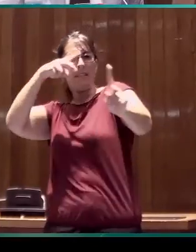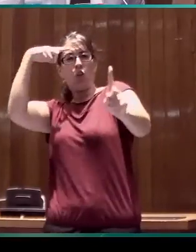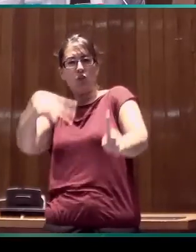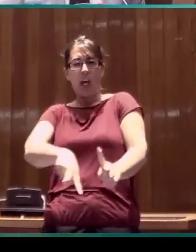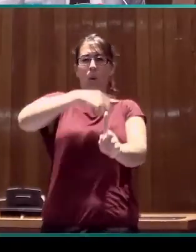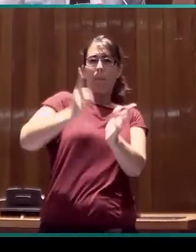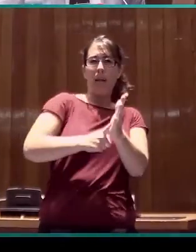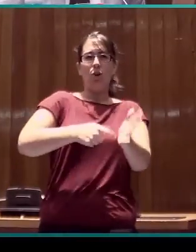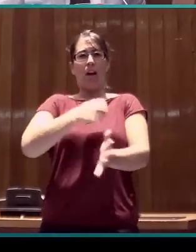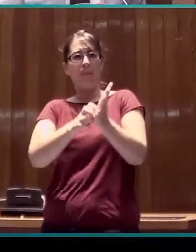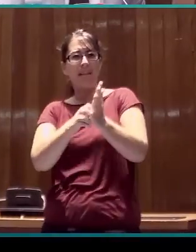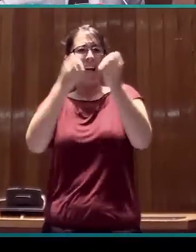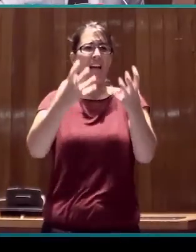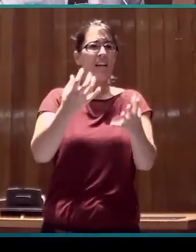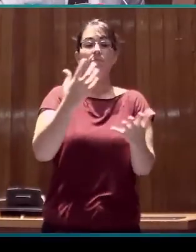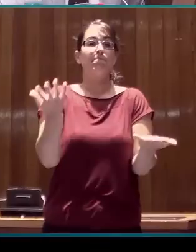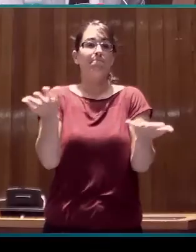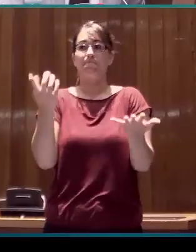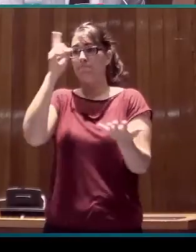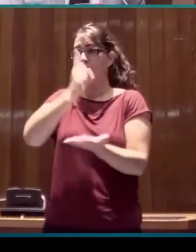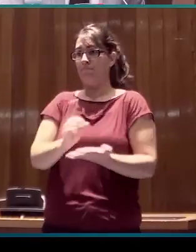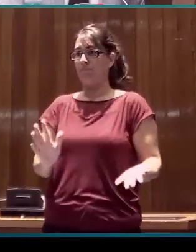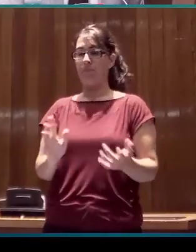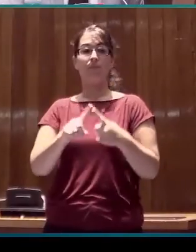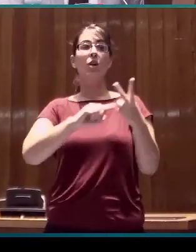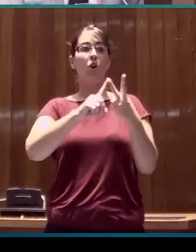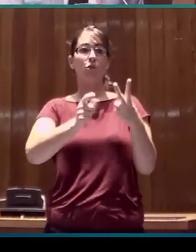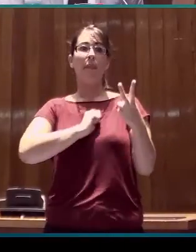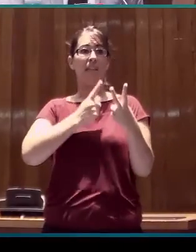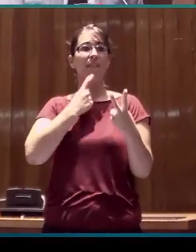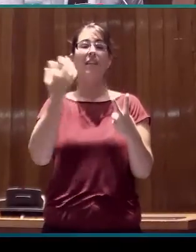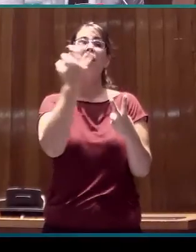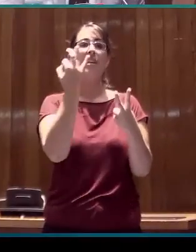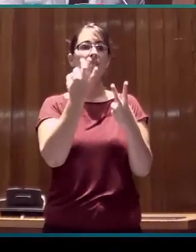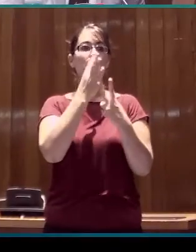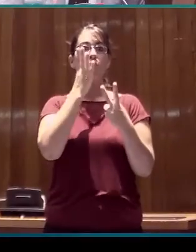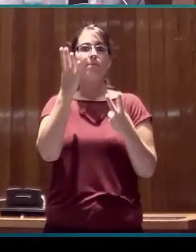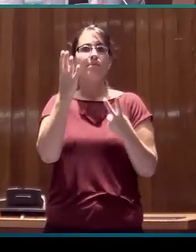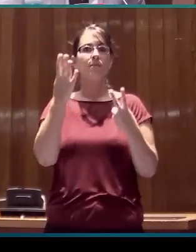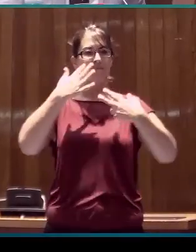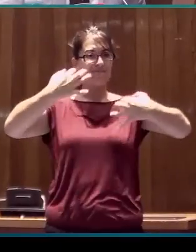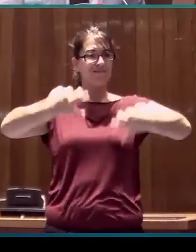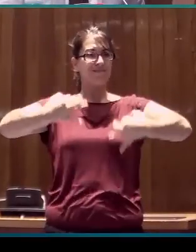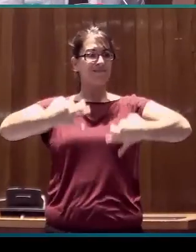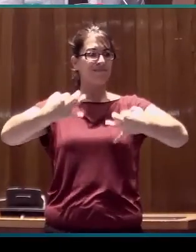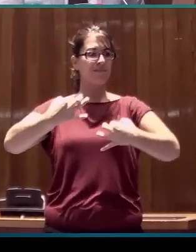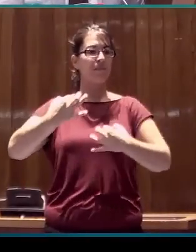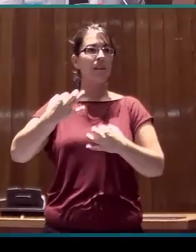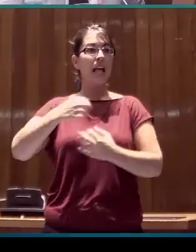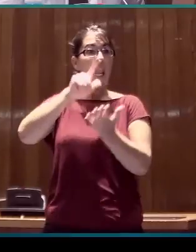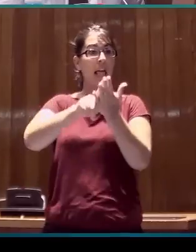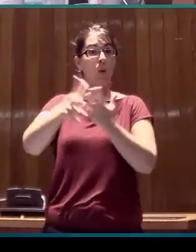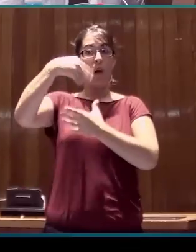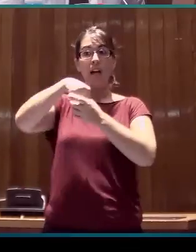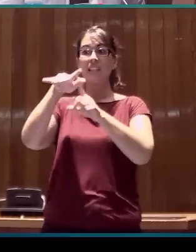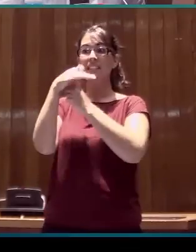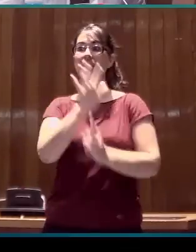Otro aspecto importante que nos dificulta avanzar en la dirección adecuada es que ignoramos cuál es la variación real de la lengua en el Estado, de